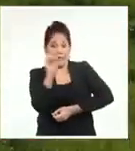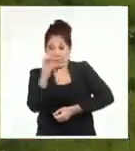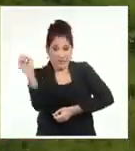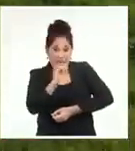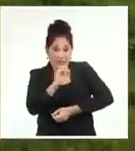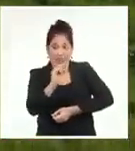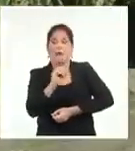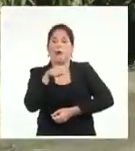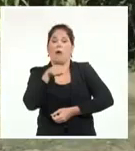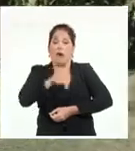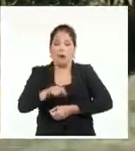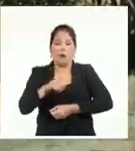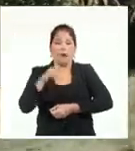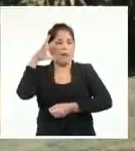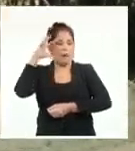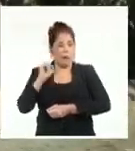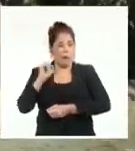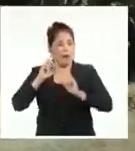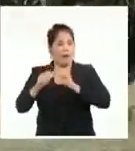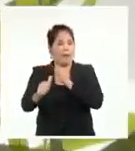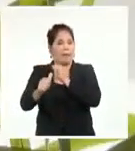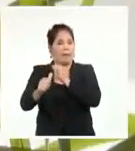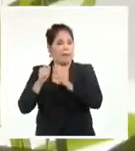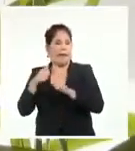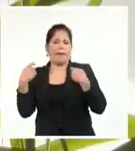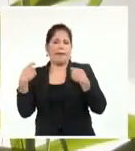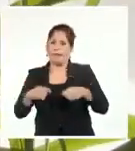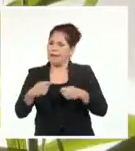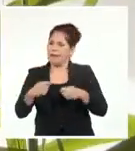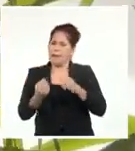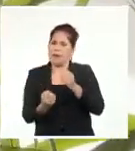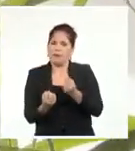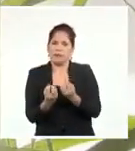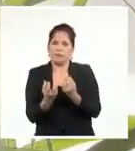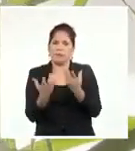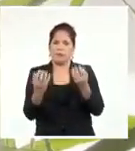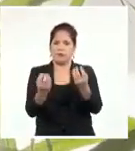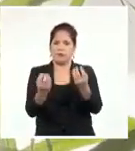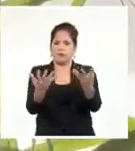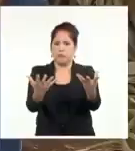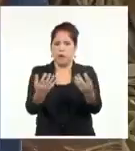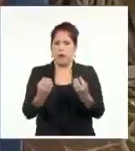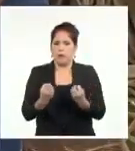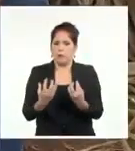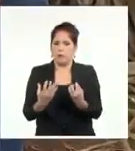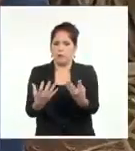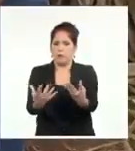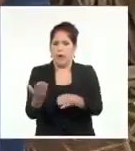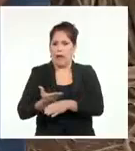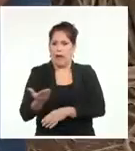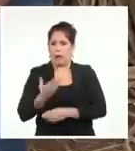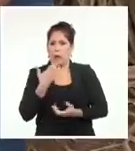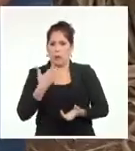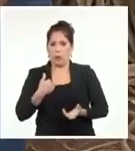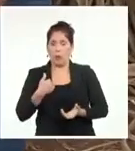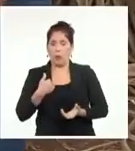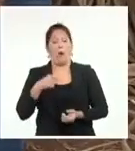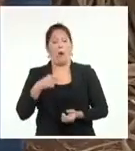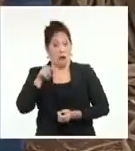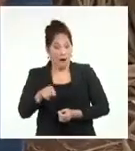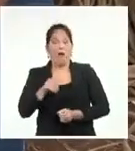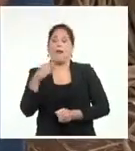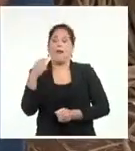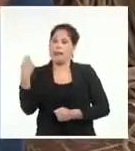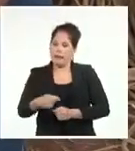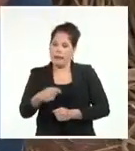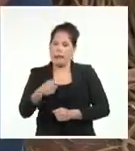daño? No es tarea fácil, aseguran entendidos en el tema. Pero todos coinciden que hay un ABC